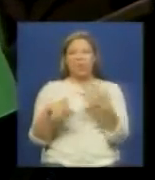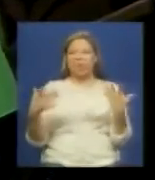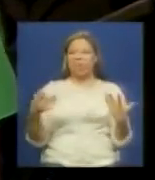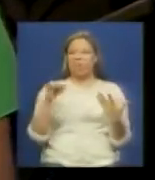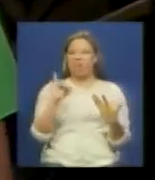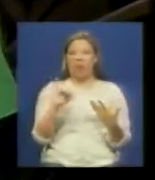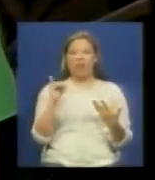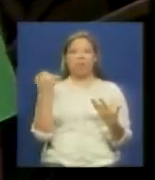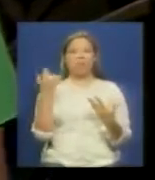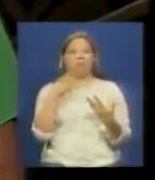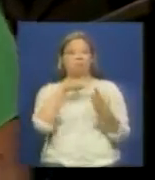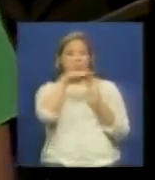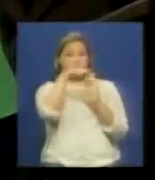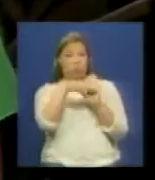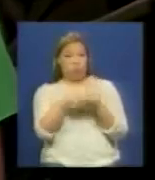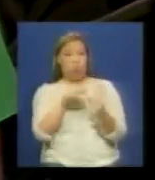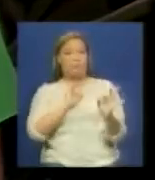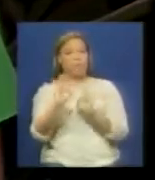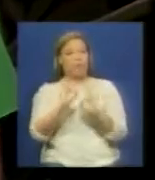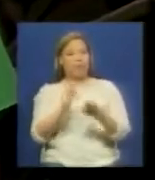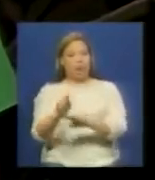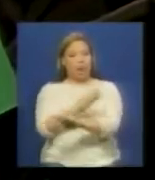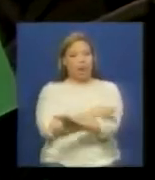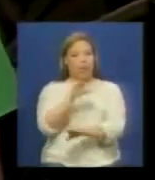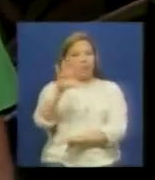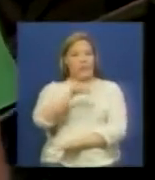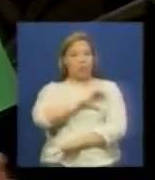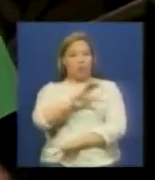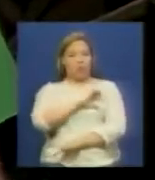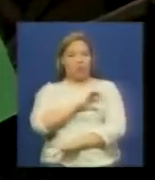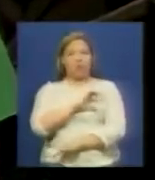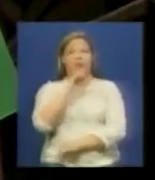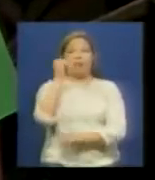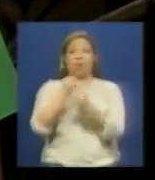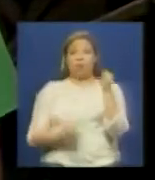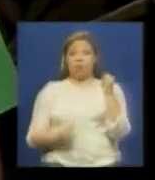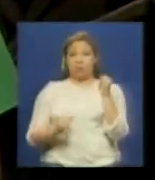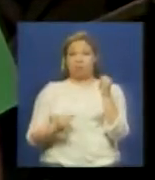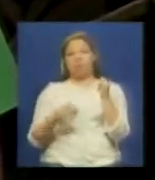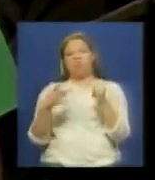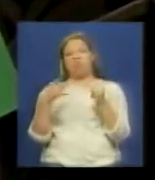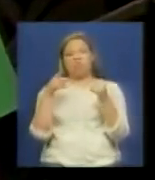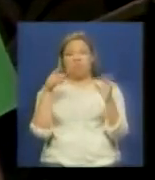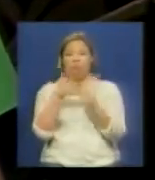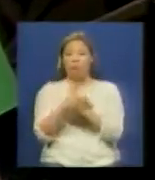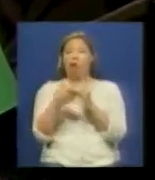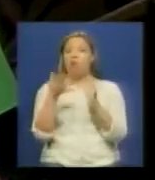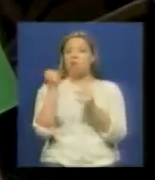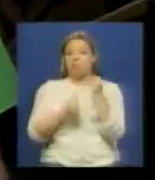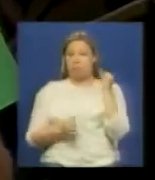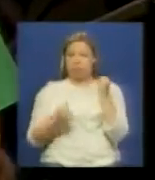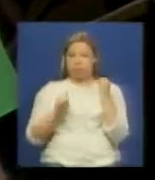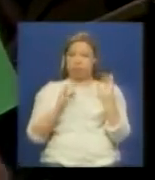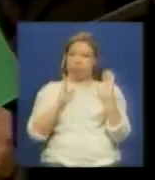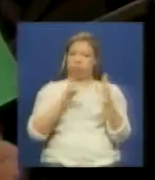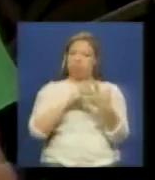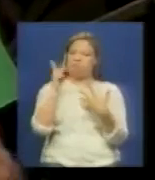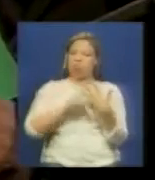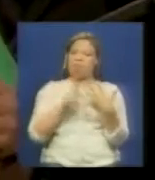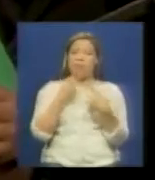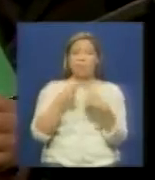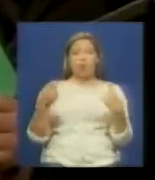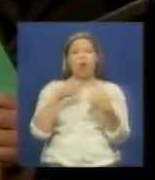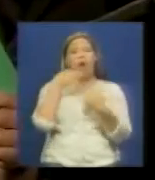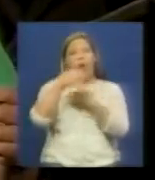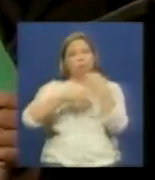qué es lo que hay que hacer cómo lo vamos a hacer cuáles son las herramientas nosotros ya este es el último segmento pero quisiéramos entonces preguntar un poco qué pasará